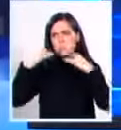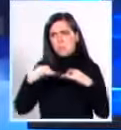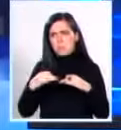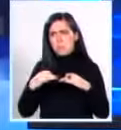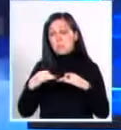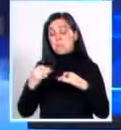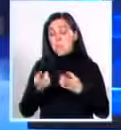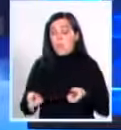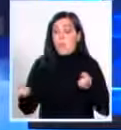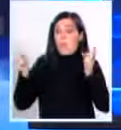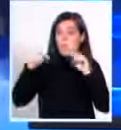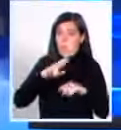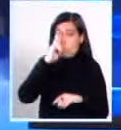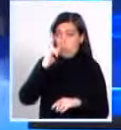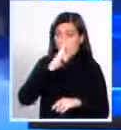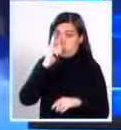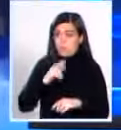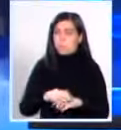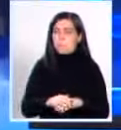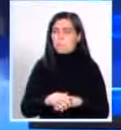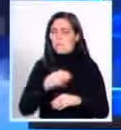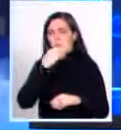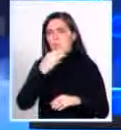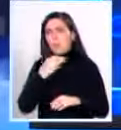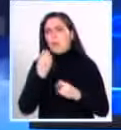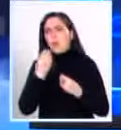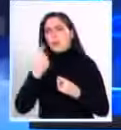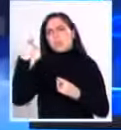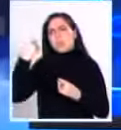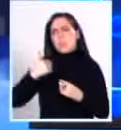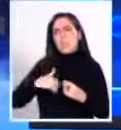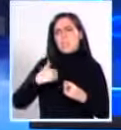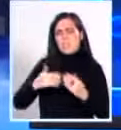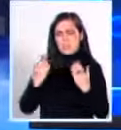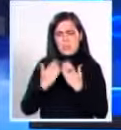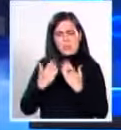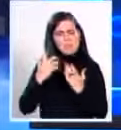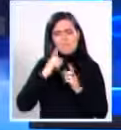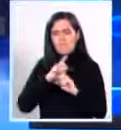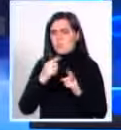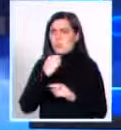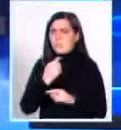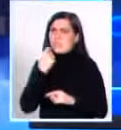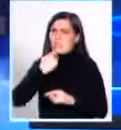Bueno, cuando volví acá, decidí que con lo que había estudiado en Argentina no me alcanzaba.